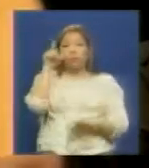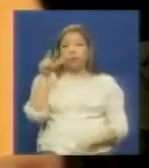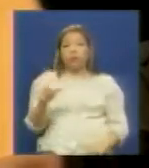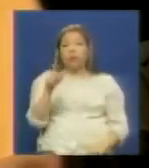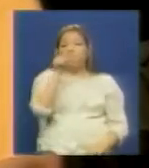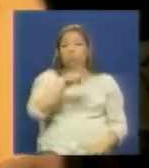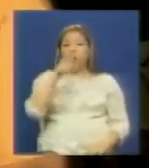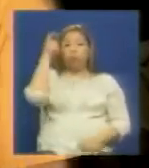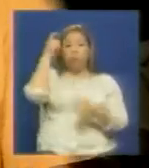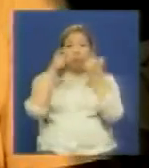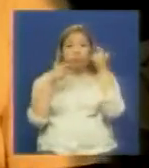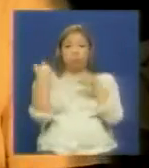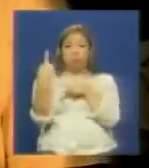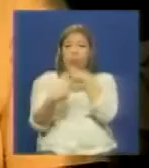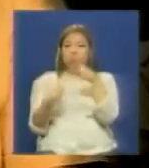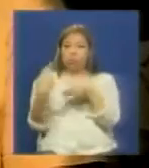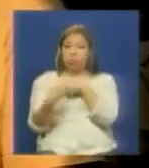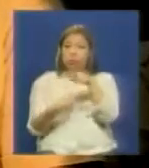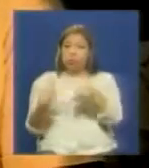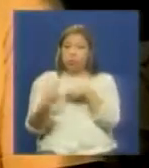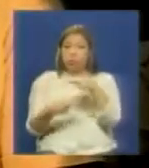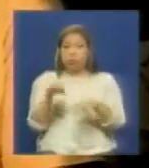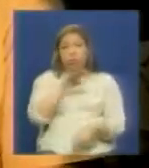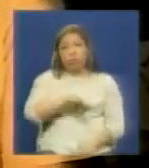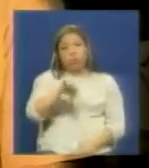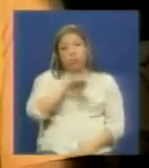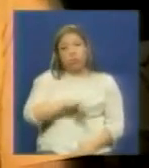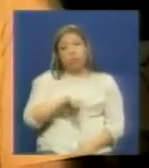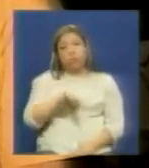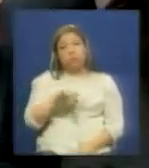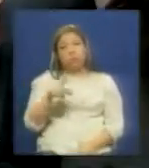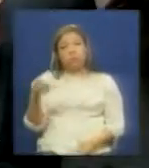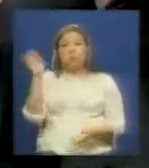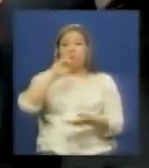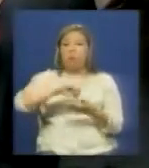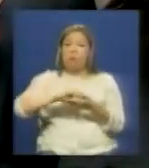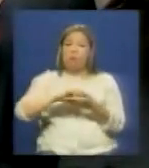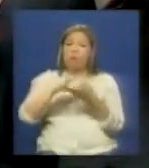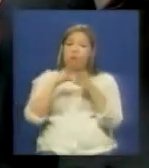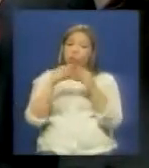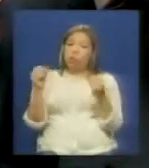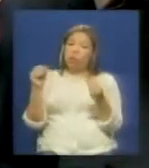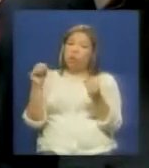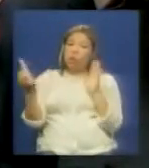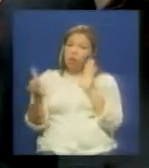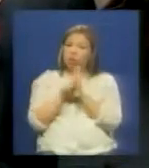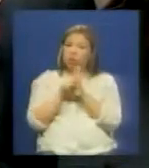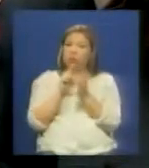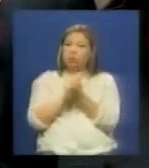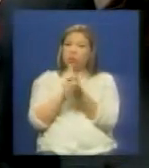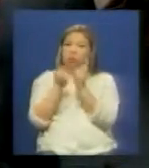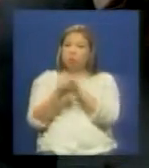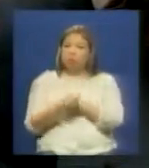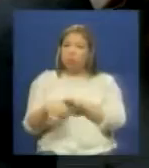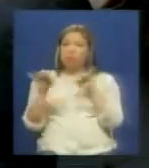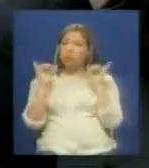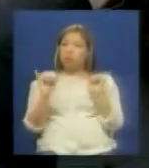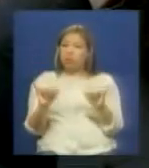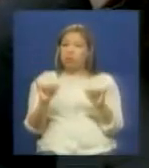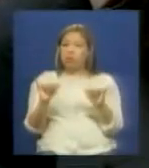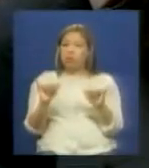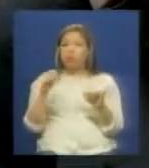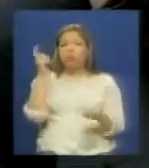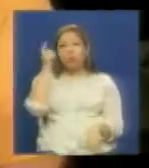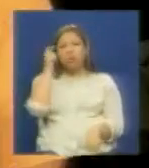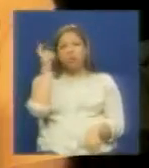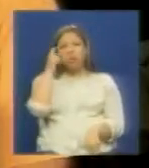disfrutamos en el proceso revolucionario socialista y chavista ellos vienen por la derogación de todas las leyes la transformación de las mismas pero bueno